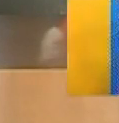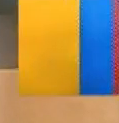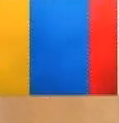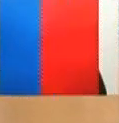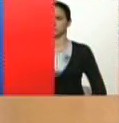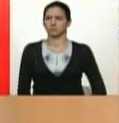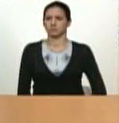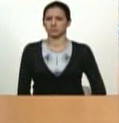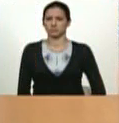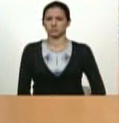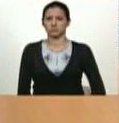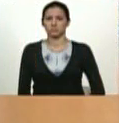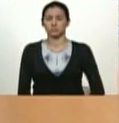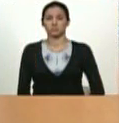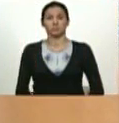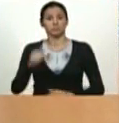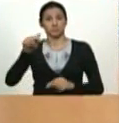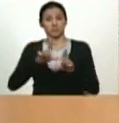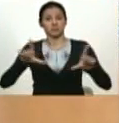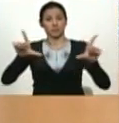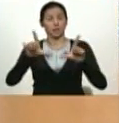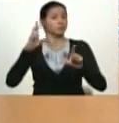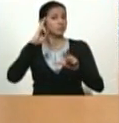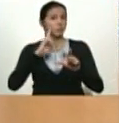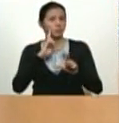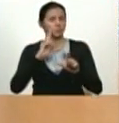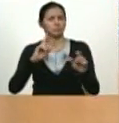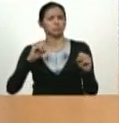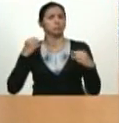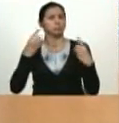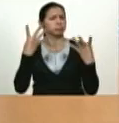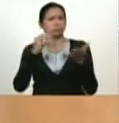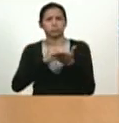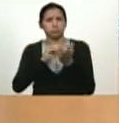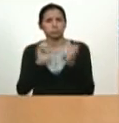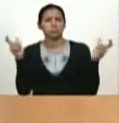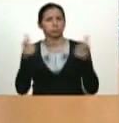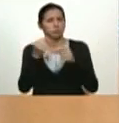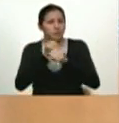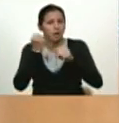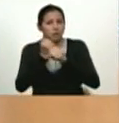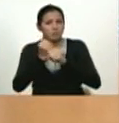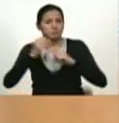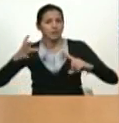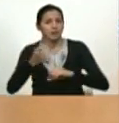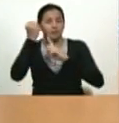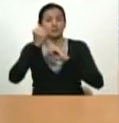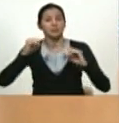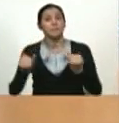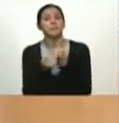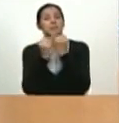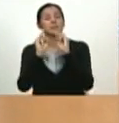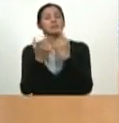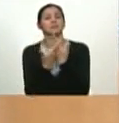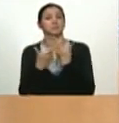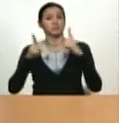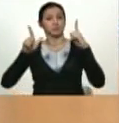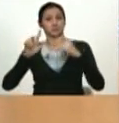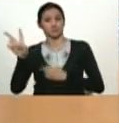jornadas de trabajo en los últimos años del rescate de nuestra independencia y nuestra soberanía.